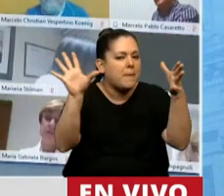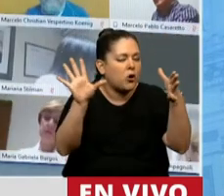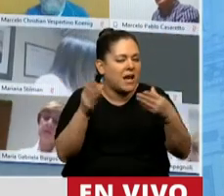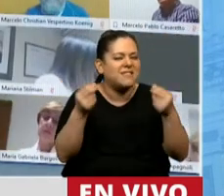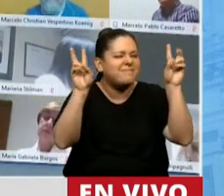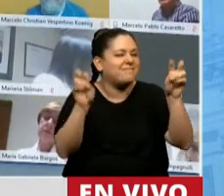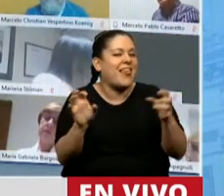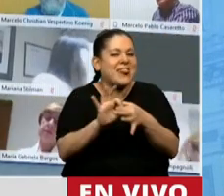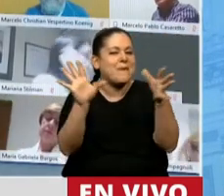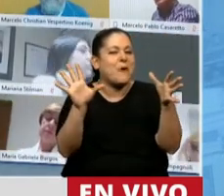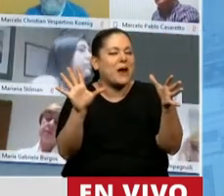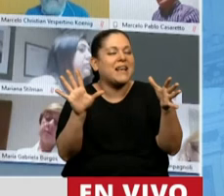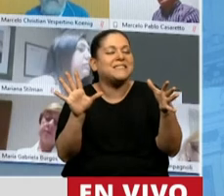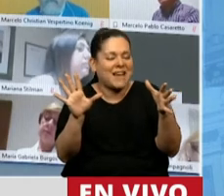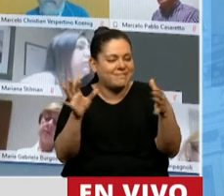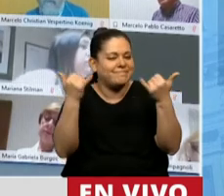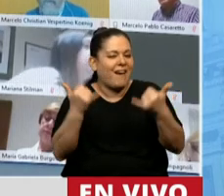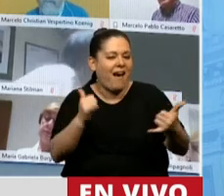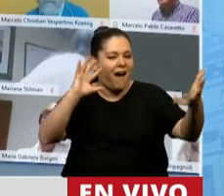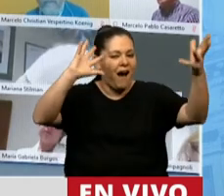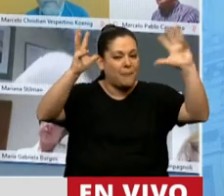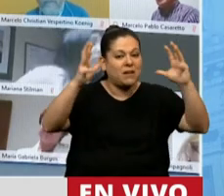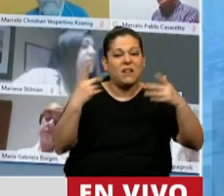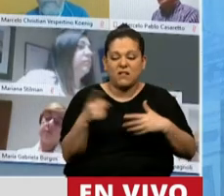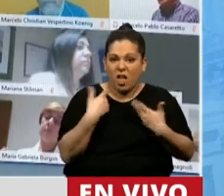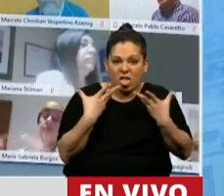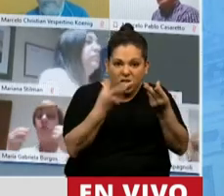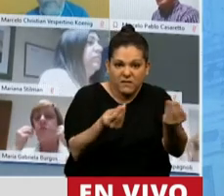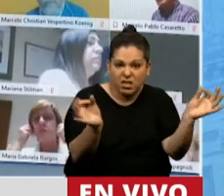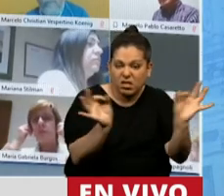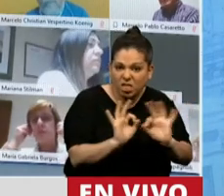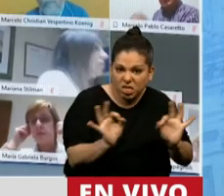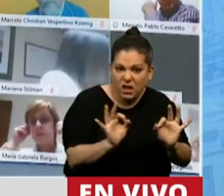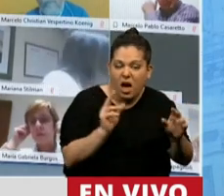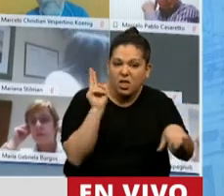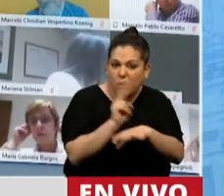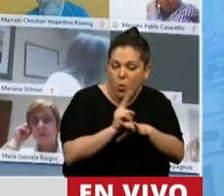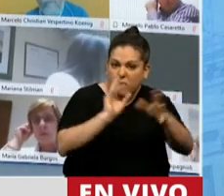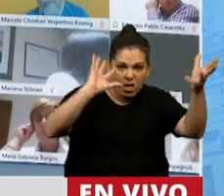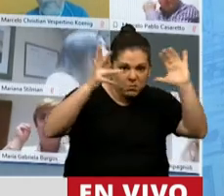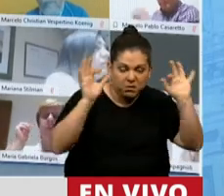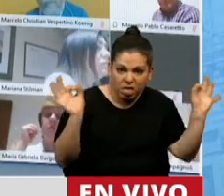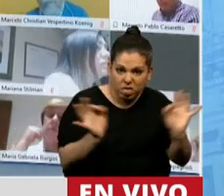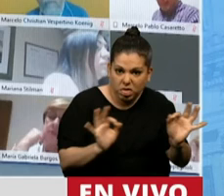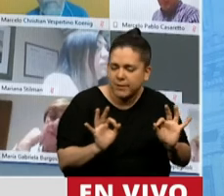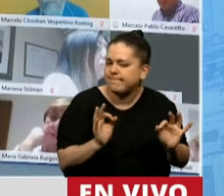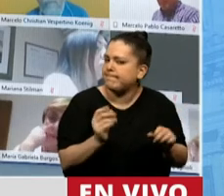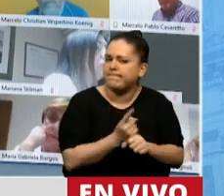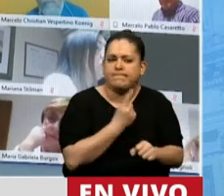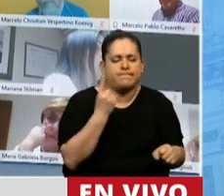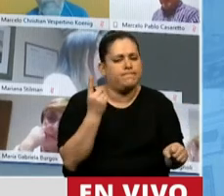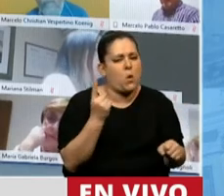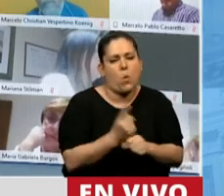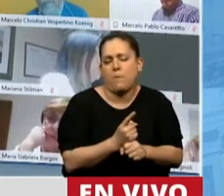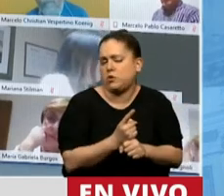ambiental, entender que sin la defensa de nuestros recursos naturales, sin la defensa del ambiente, no vamos a poder ejercer en